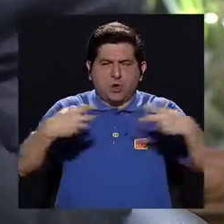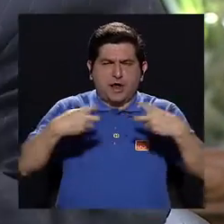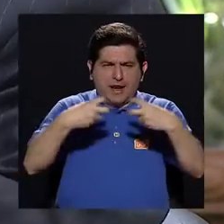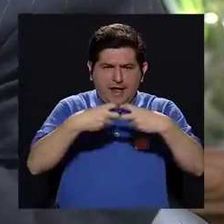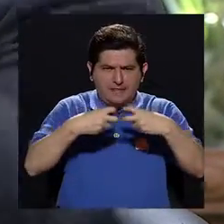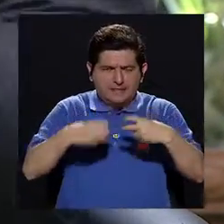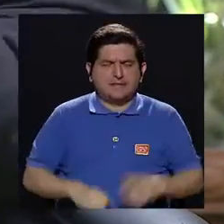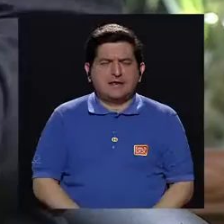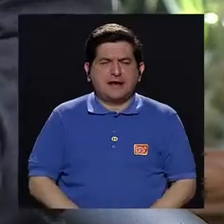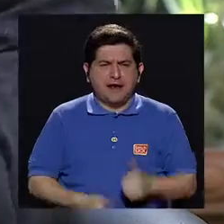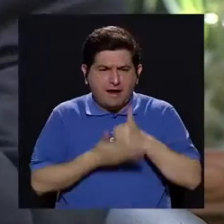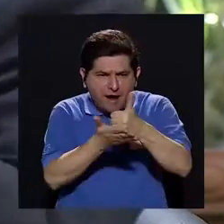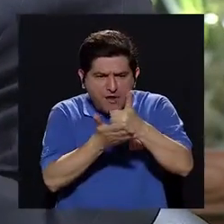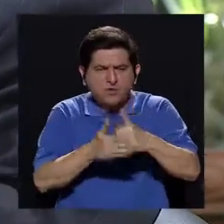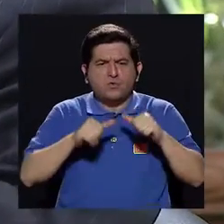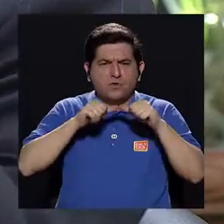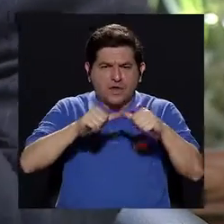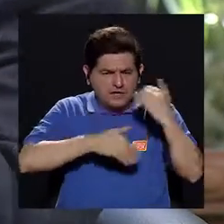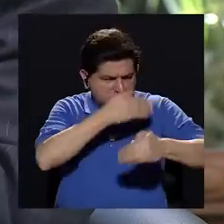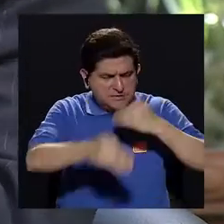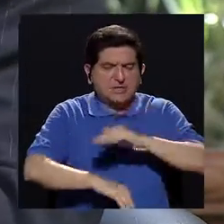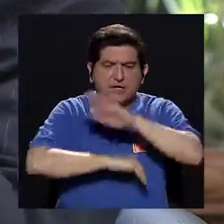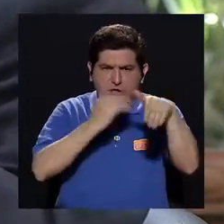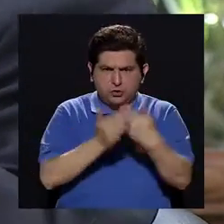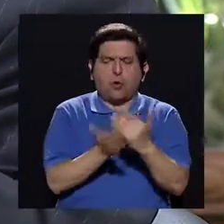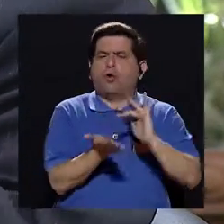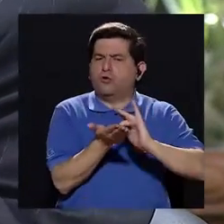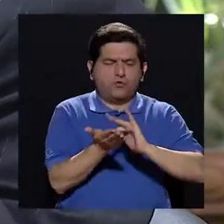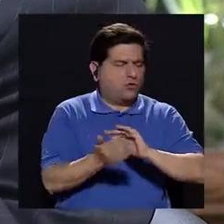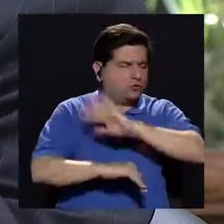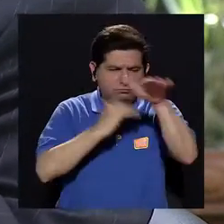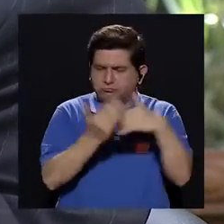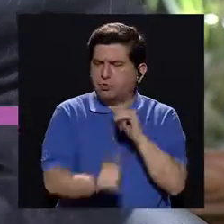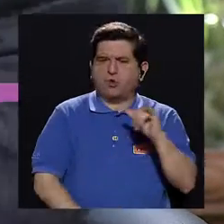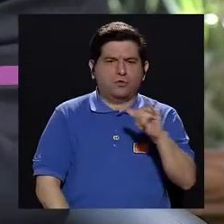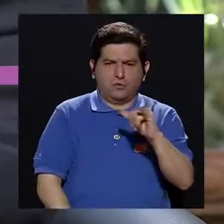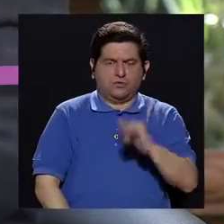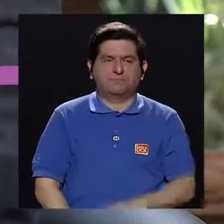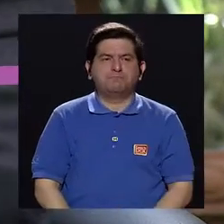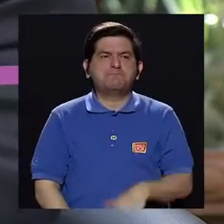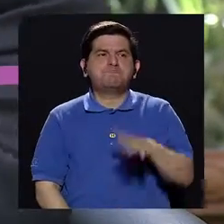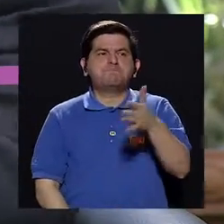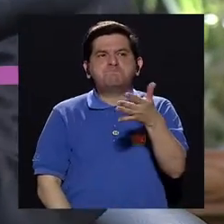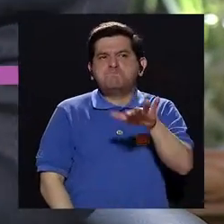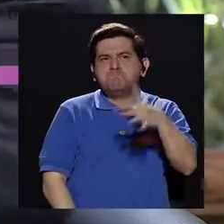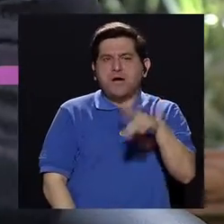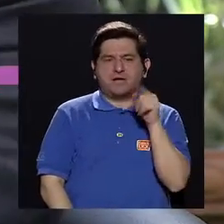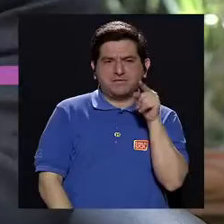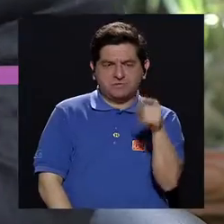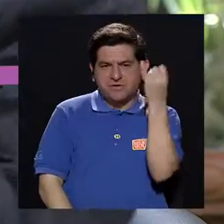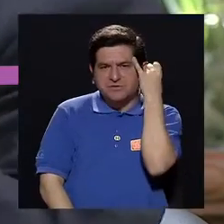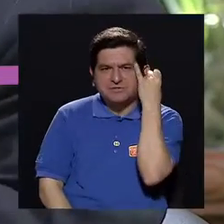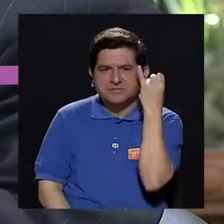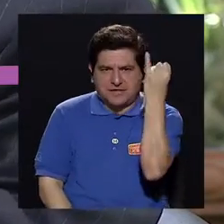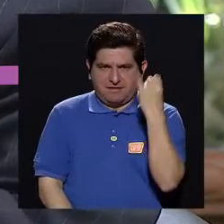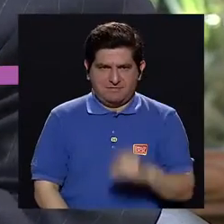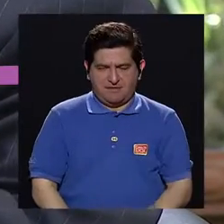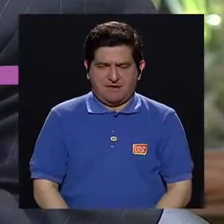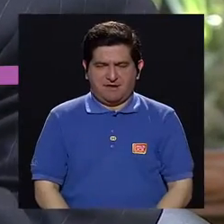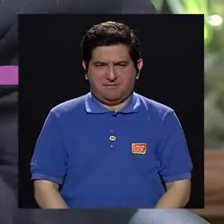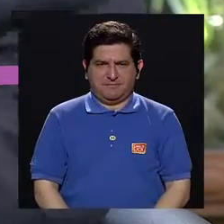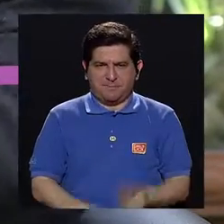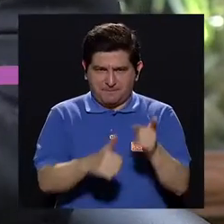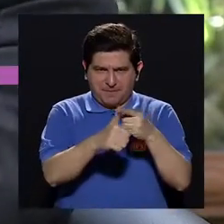sigue caminando. Y la farmacia sigue caminando, todo sigue caminando. Bueno, más o menos, a grandes rasgos, eso es